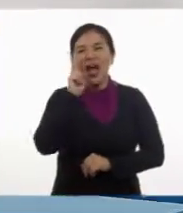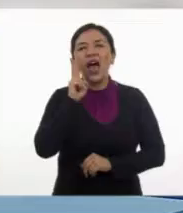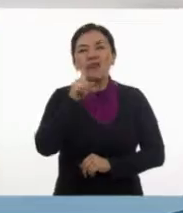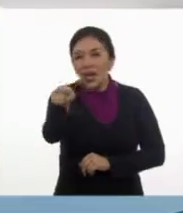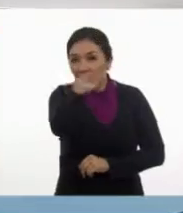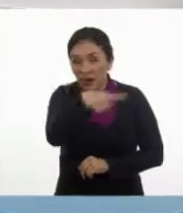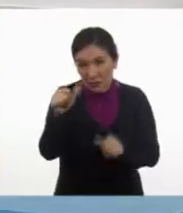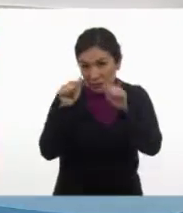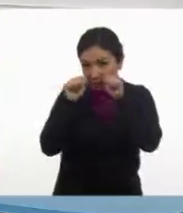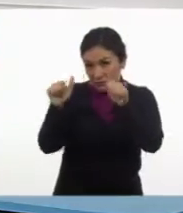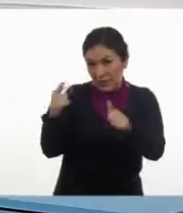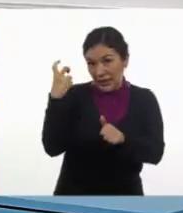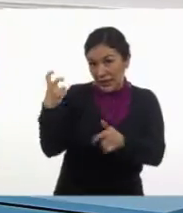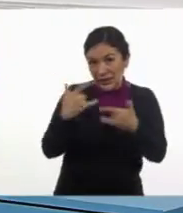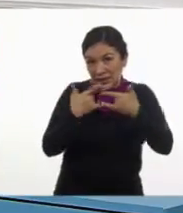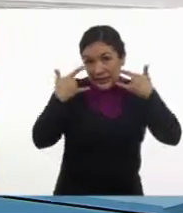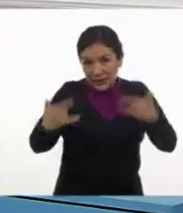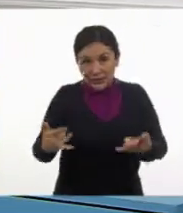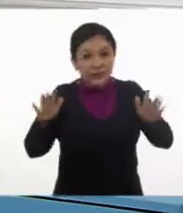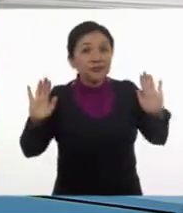atención a la historia.